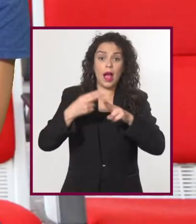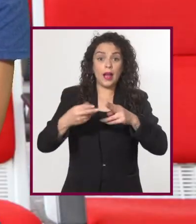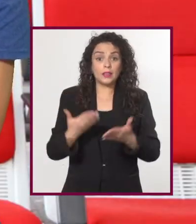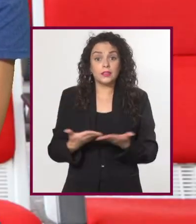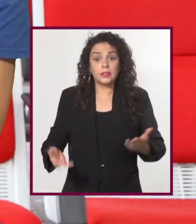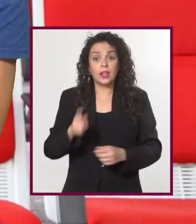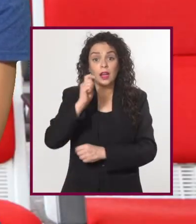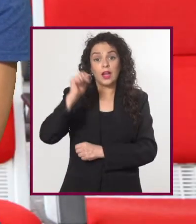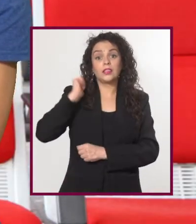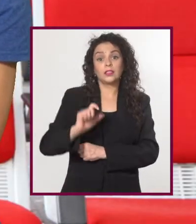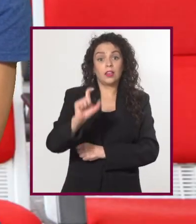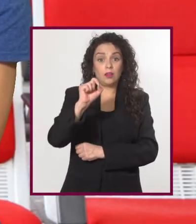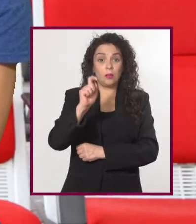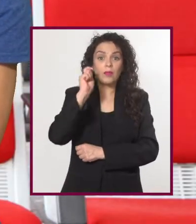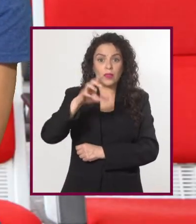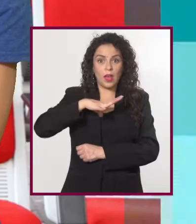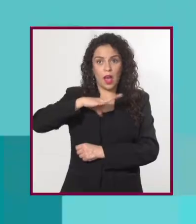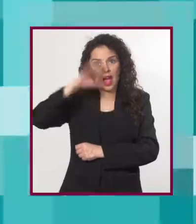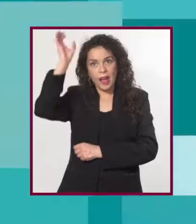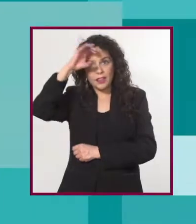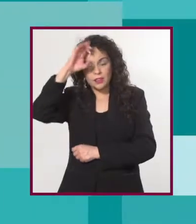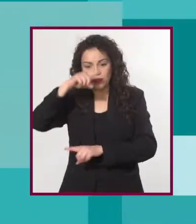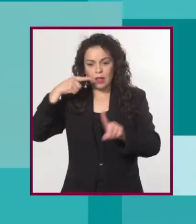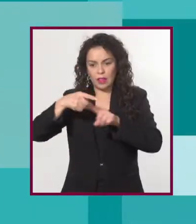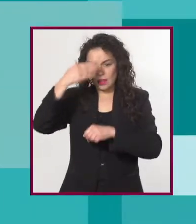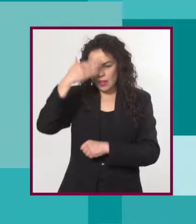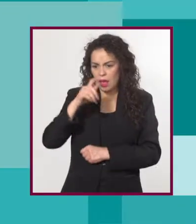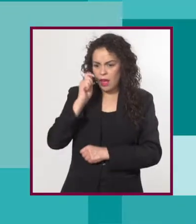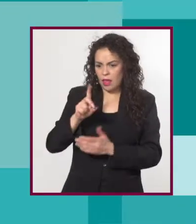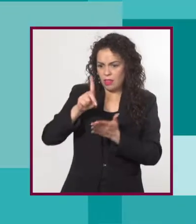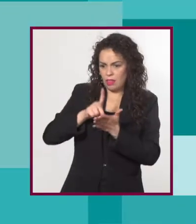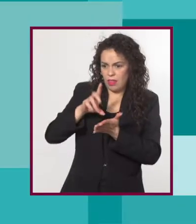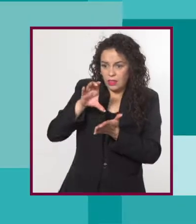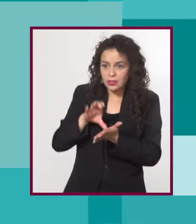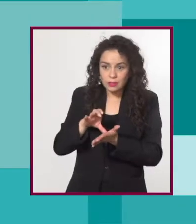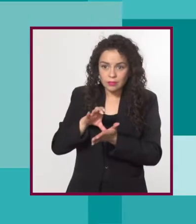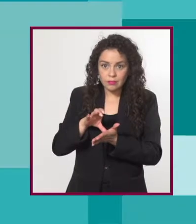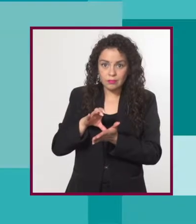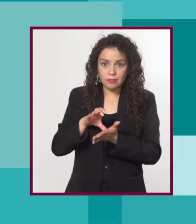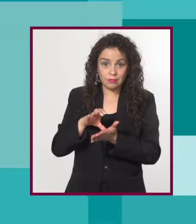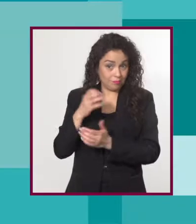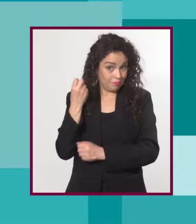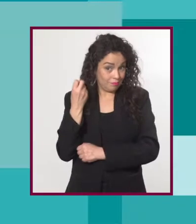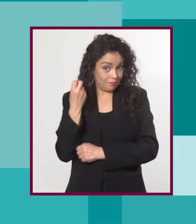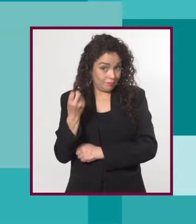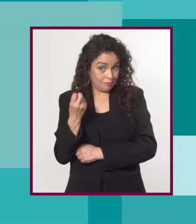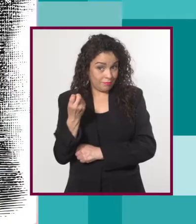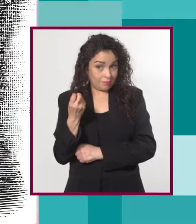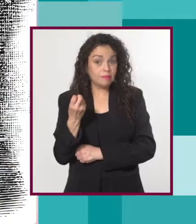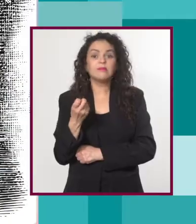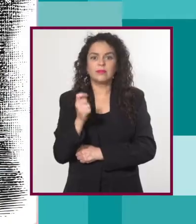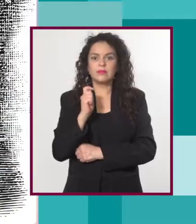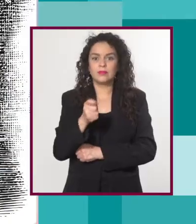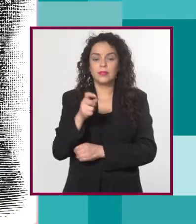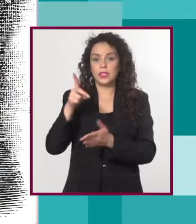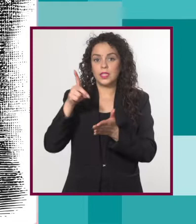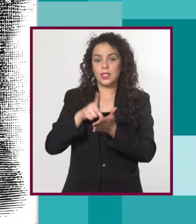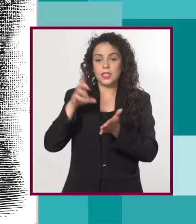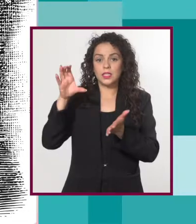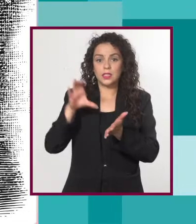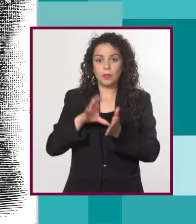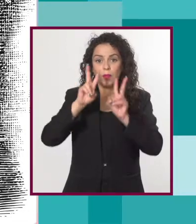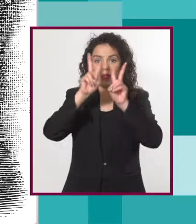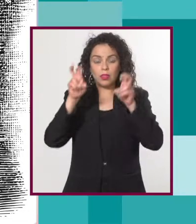al siglo XX, cuando hay una conciencia científica de las causas de las discapacidades, por lo que solo hasta entonces se